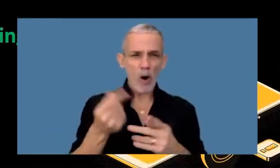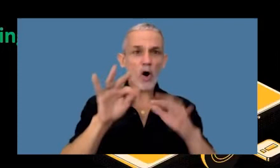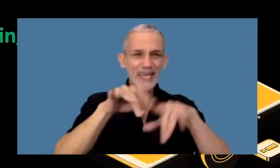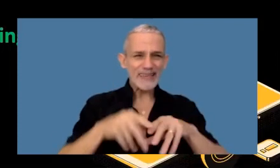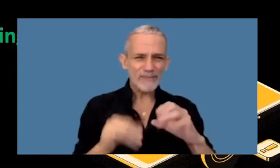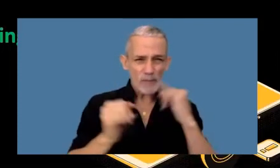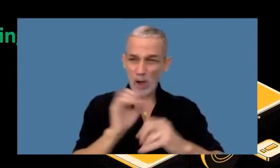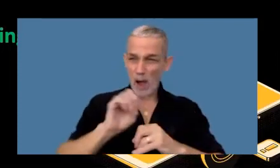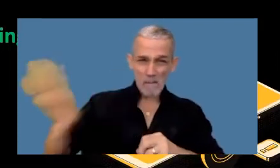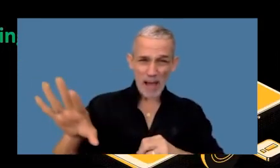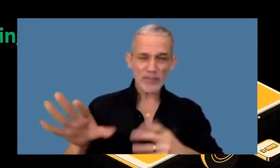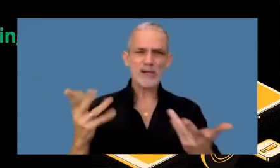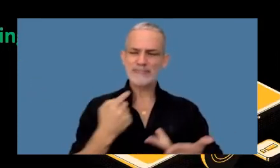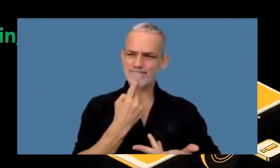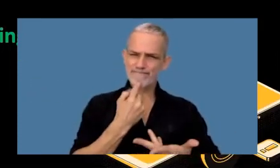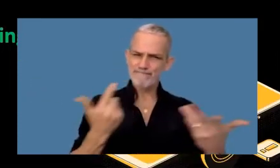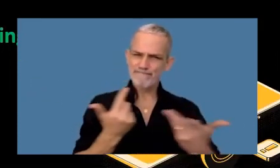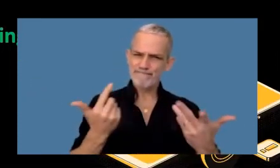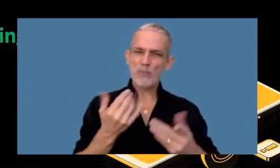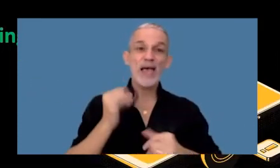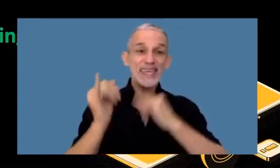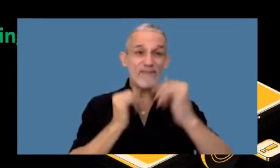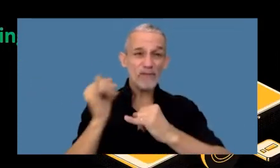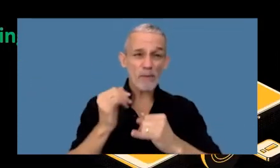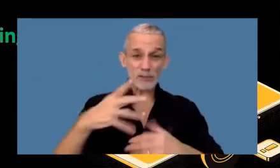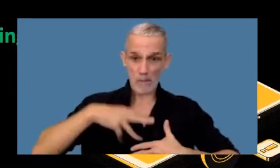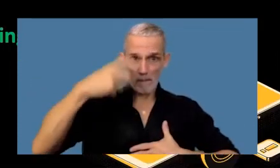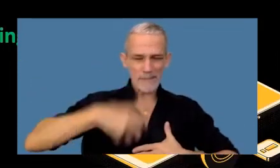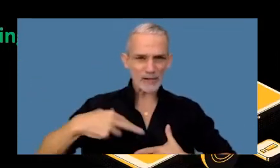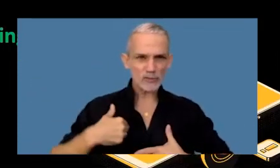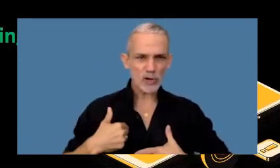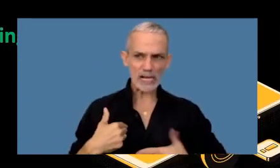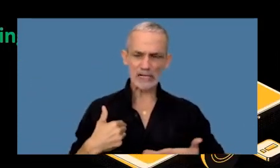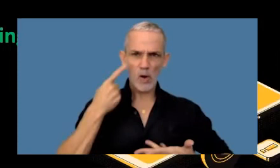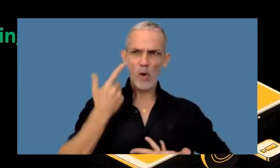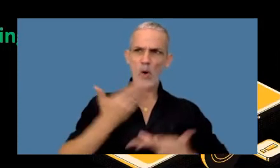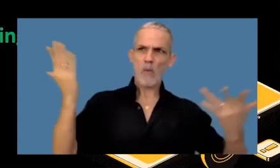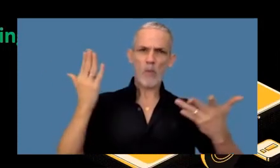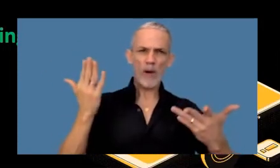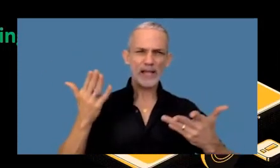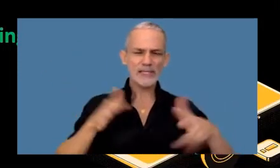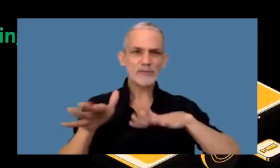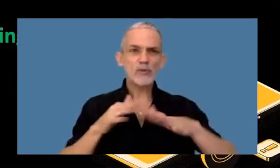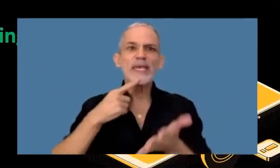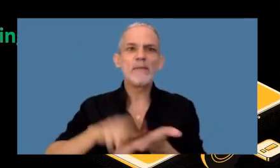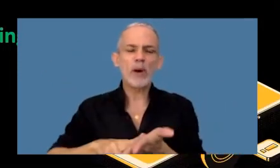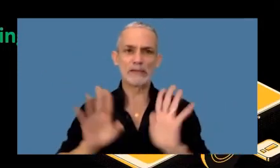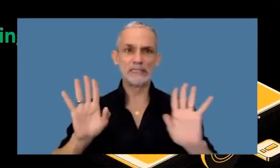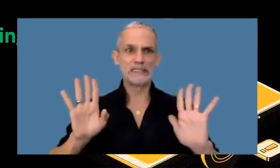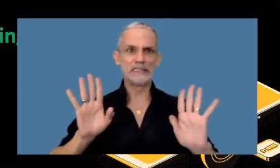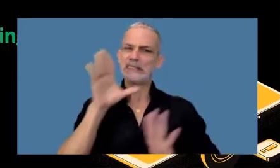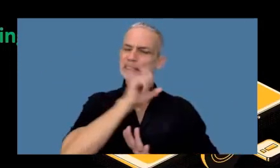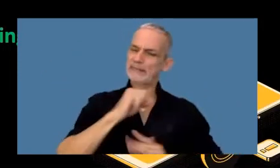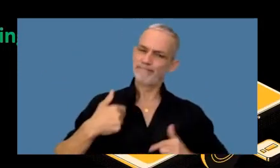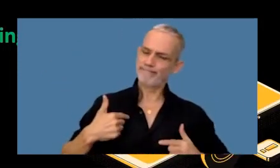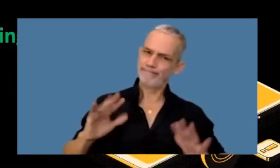información muchos se cuestionaban que la información personal los podía exponer a situaciones impositivas todo